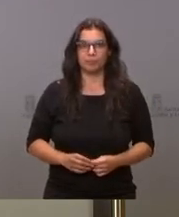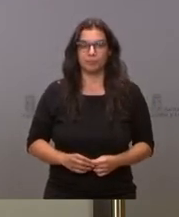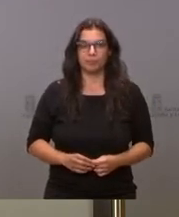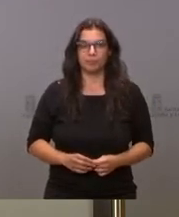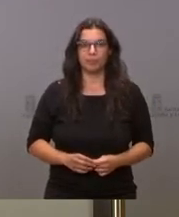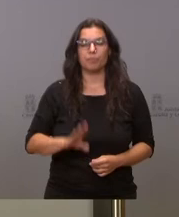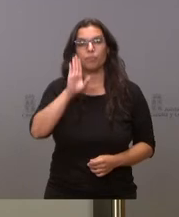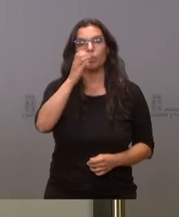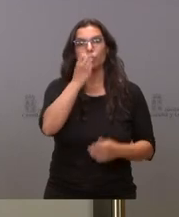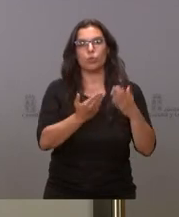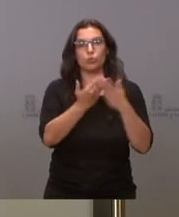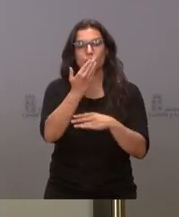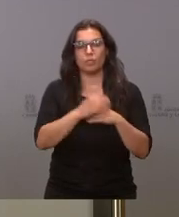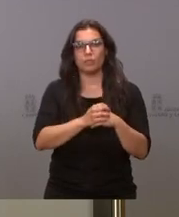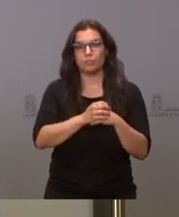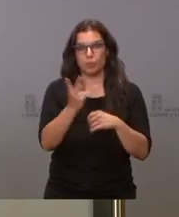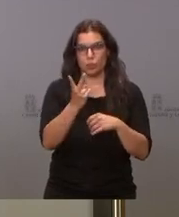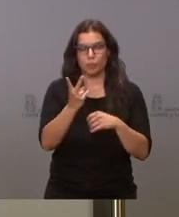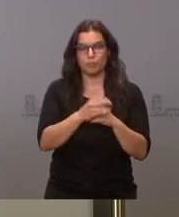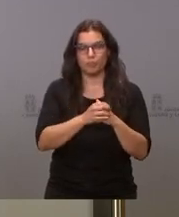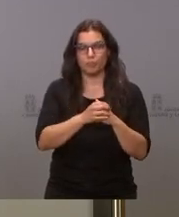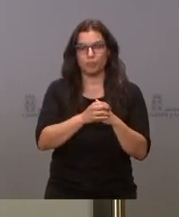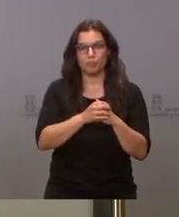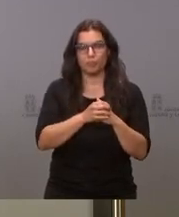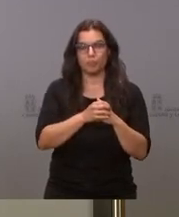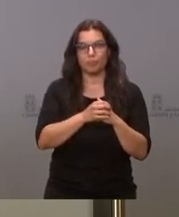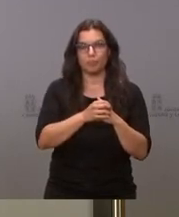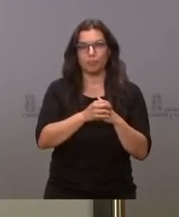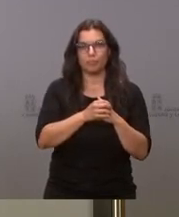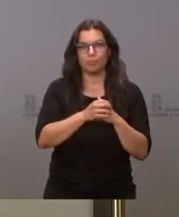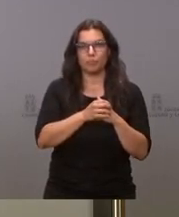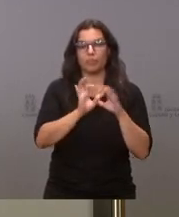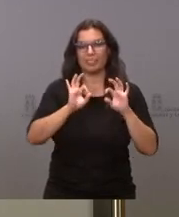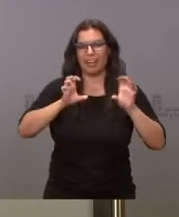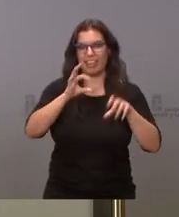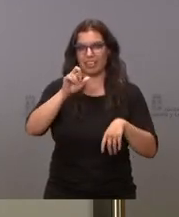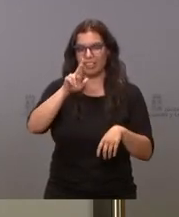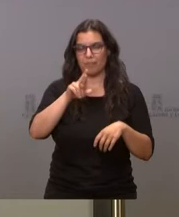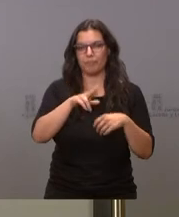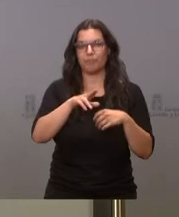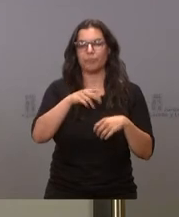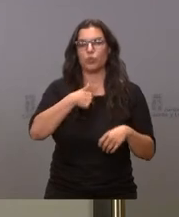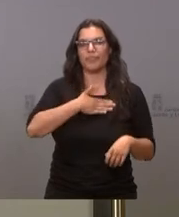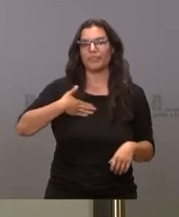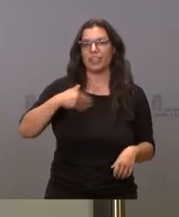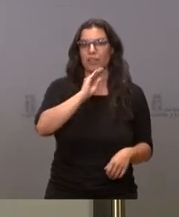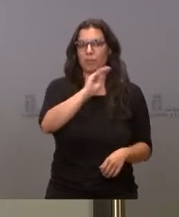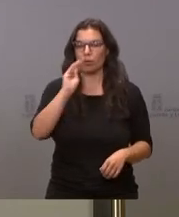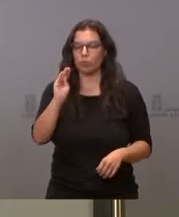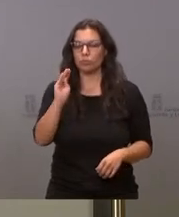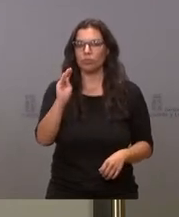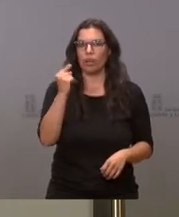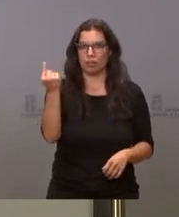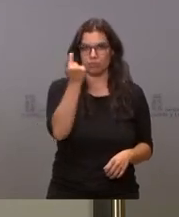Hola, buenos días a los dos. ¿Qué tal? Manuel Rodríguez, la cadena SEL. Quería preguntarles, hacer una pregunta